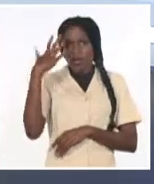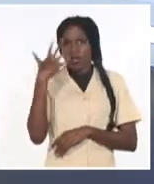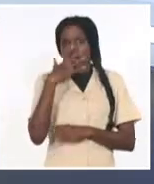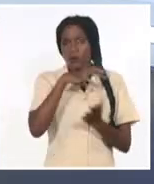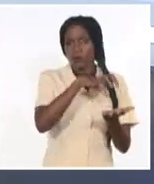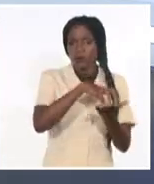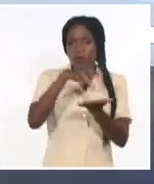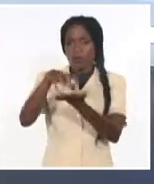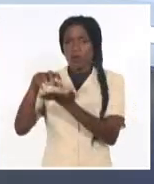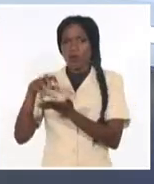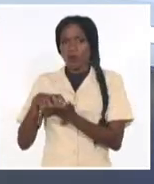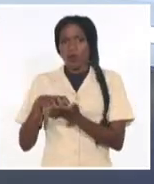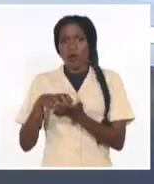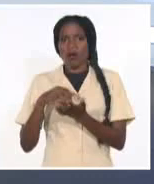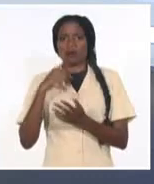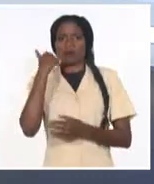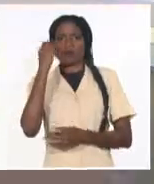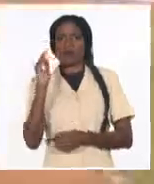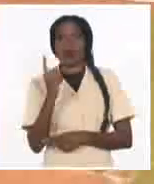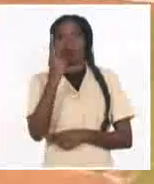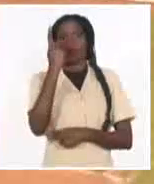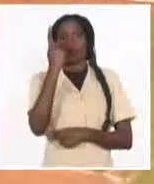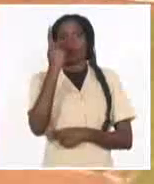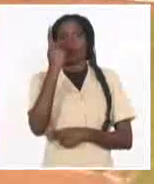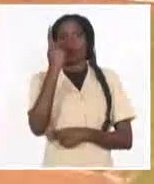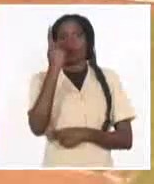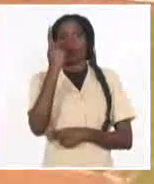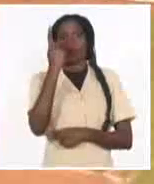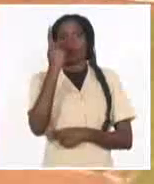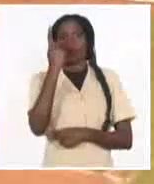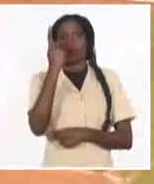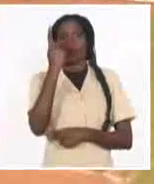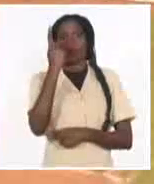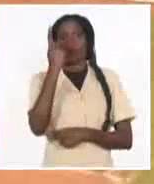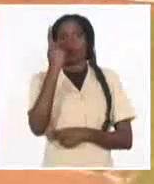competencia, dan colorido a la primera subserie. Según nos convirtió...